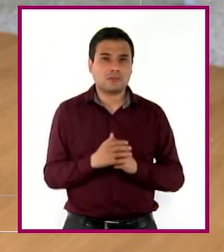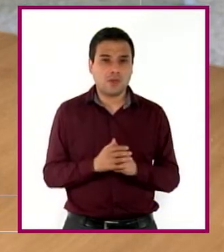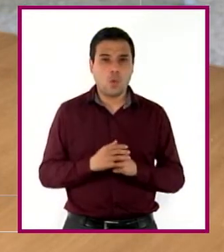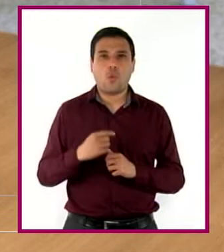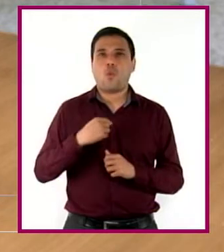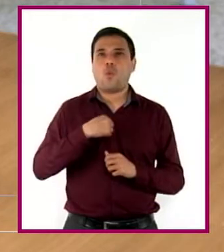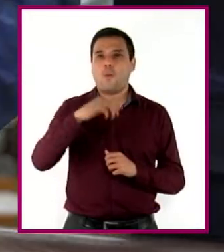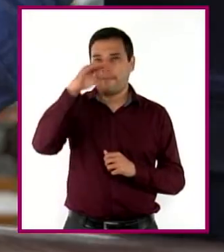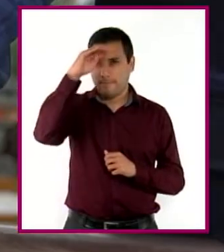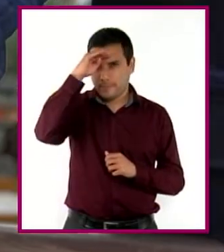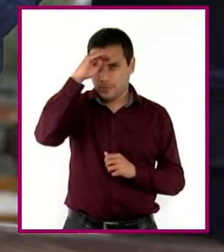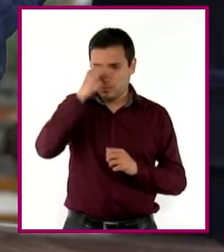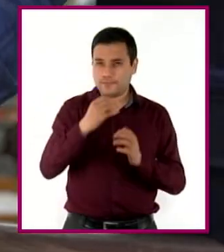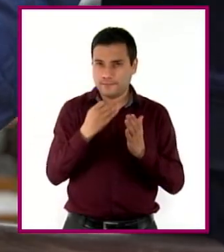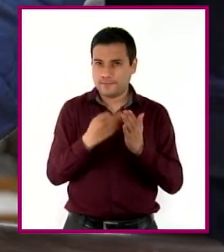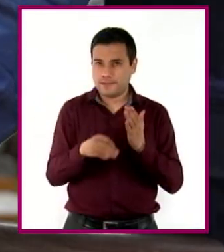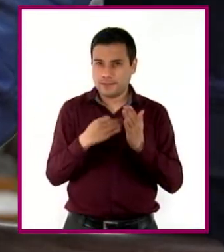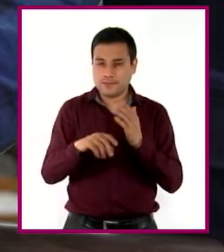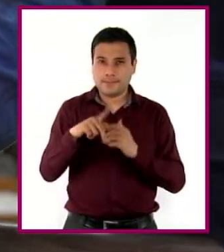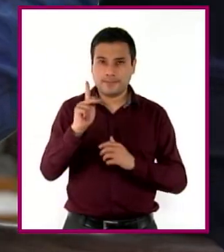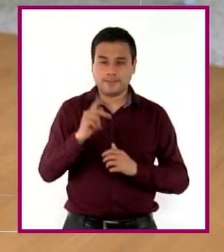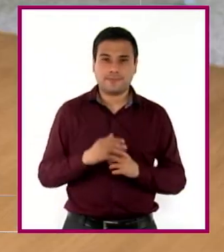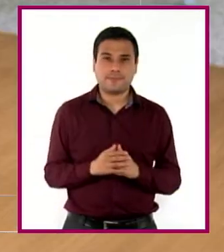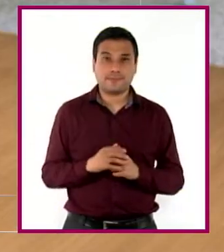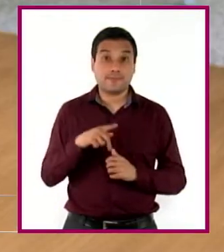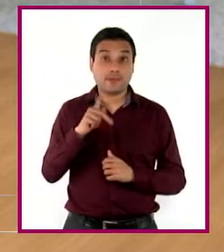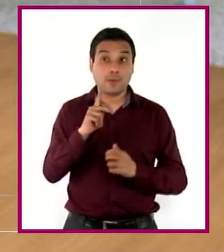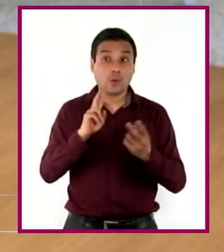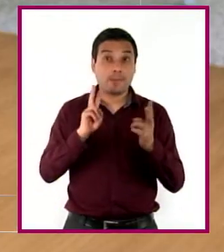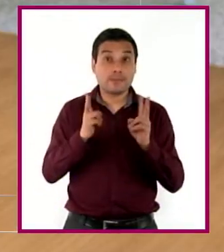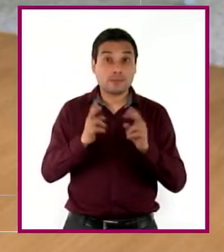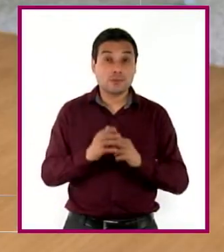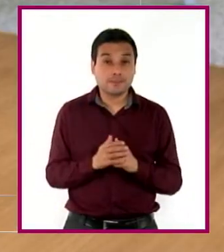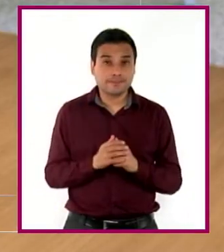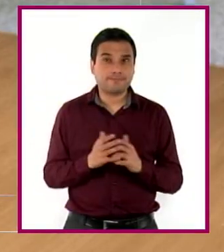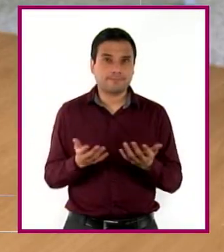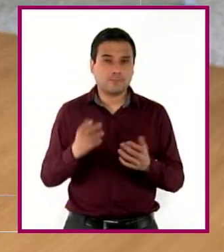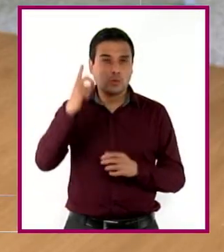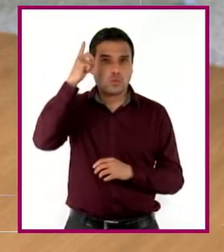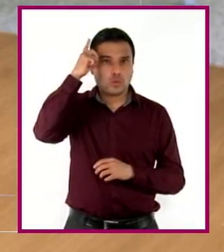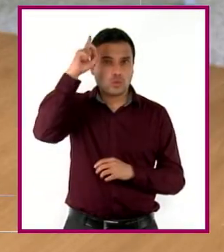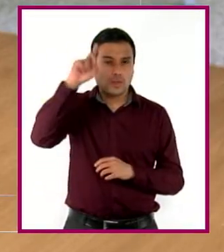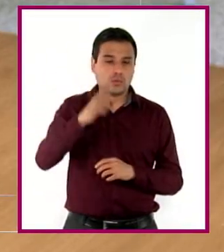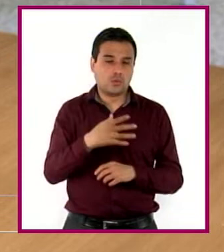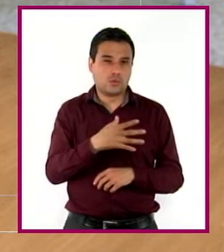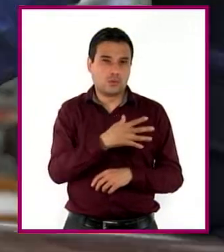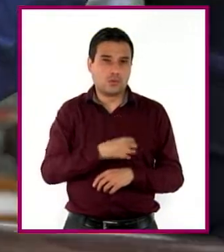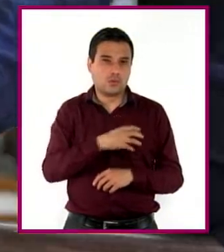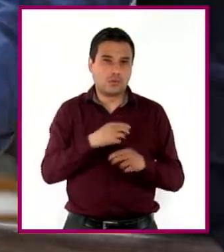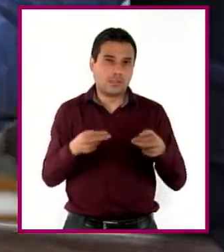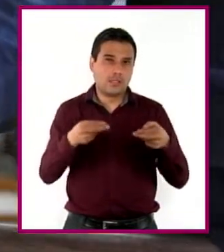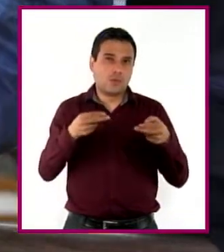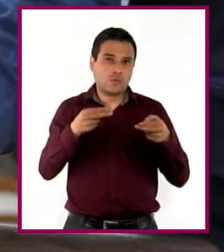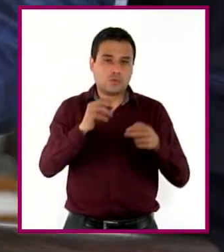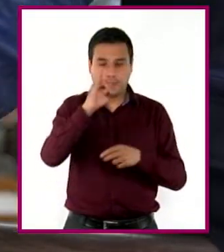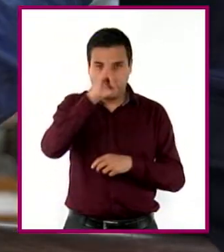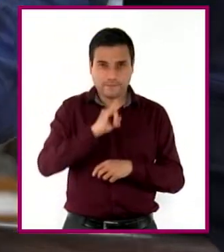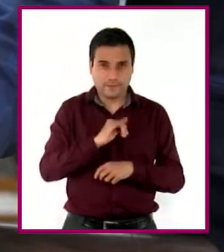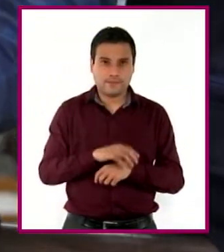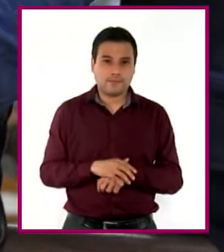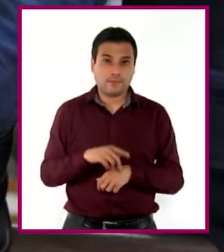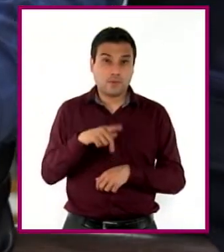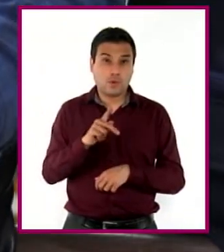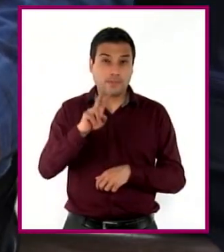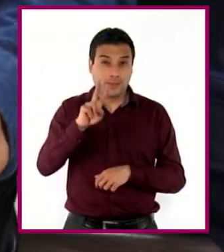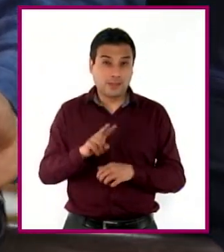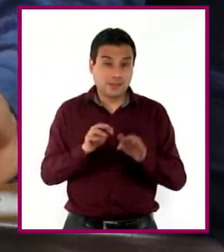un pero. Pero un vecino de donde vivo es hijo del dueño de un negocio y se supone que es el gerente. Pero no hace